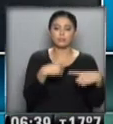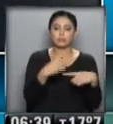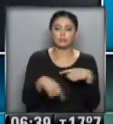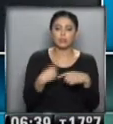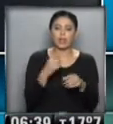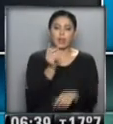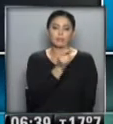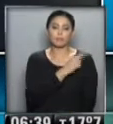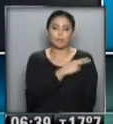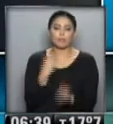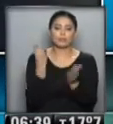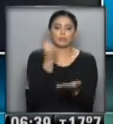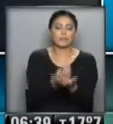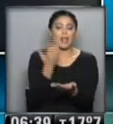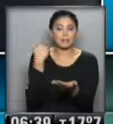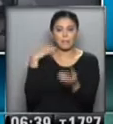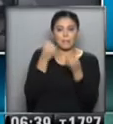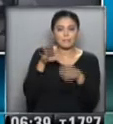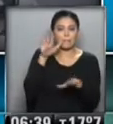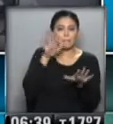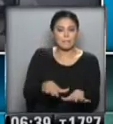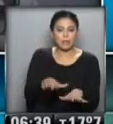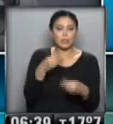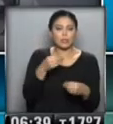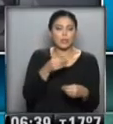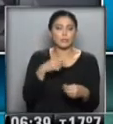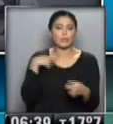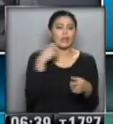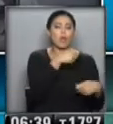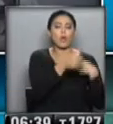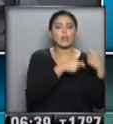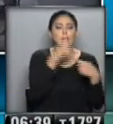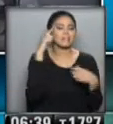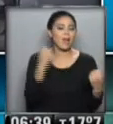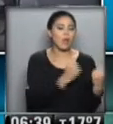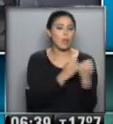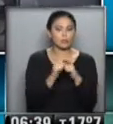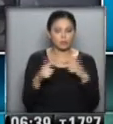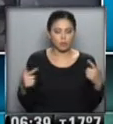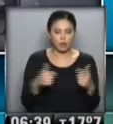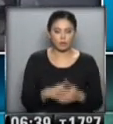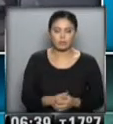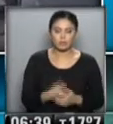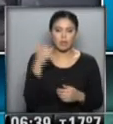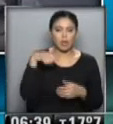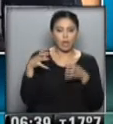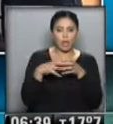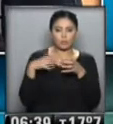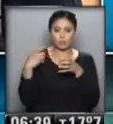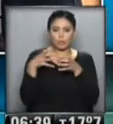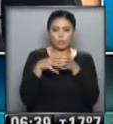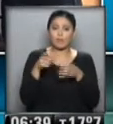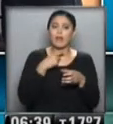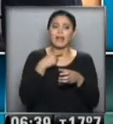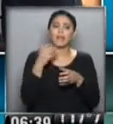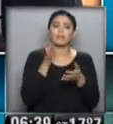...comenzó ayer un paro por tiempo indeterminado... ...por falta de acuerdos salariales... ...y la precarización laboral... ...el gremio está dispuesto a dialogar... ...en